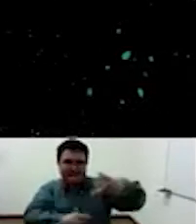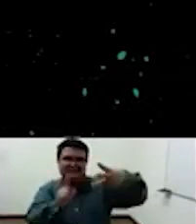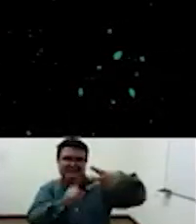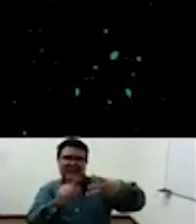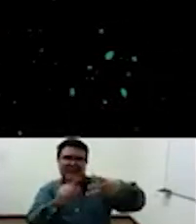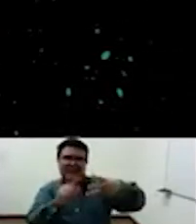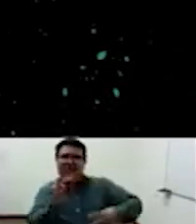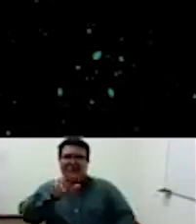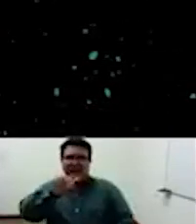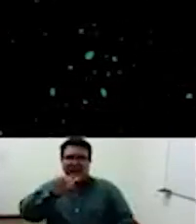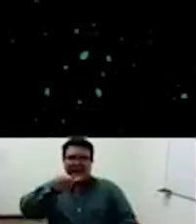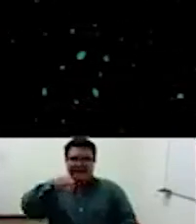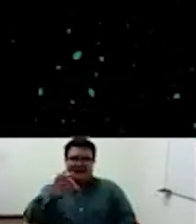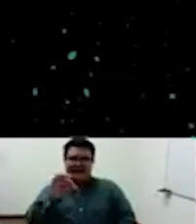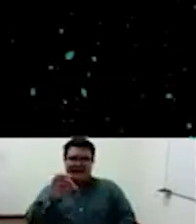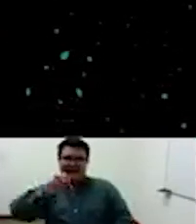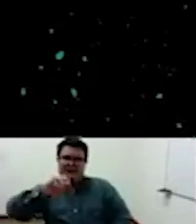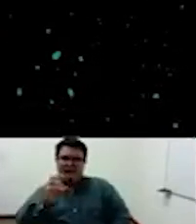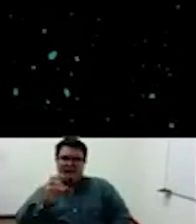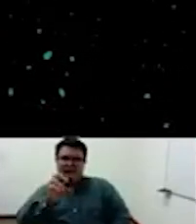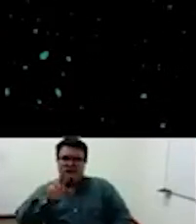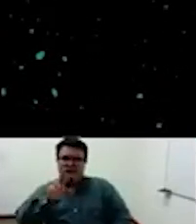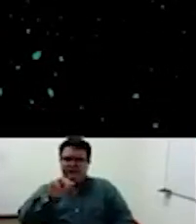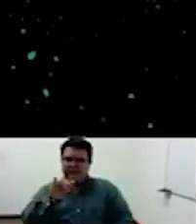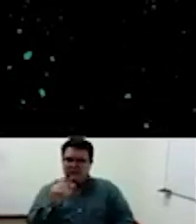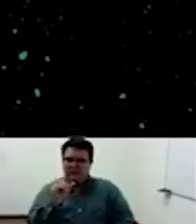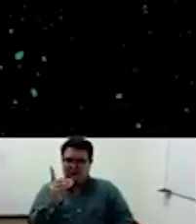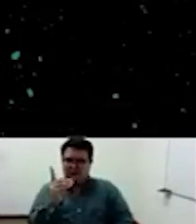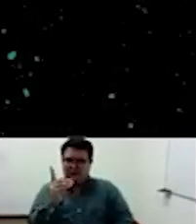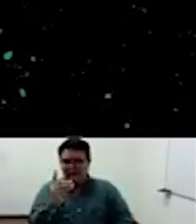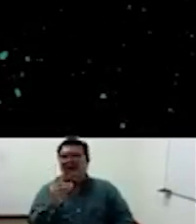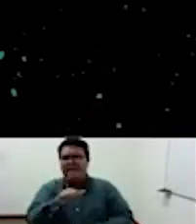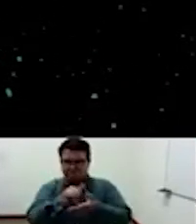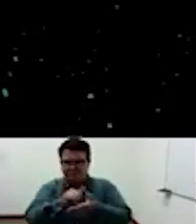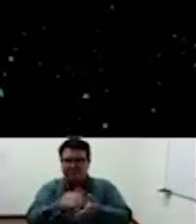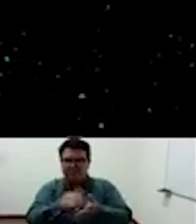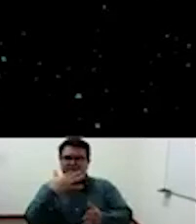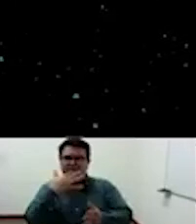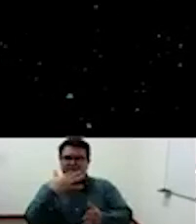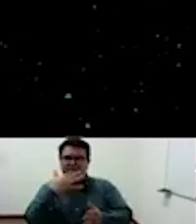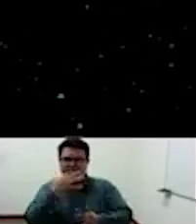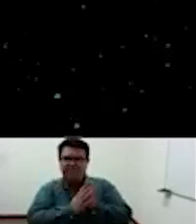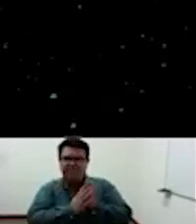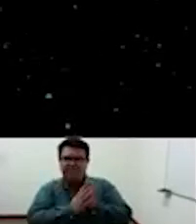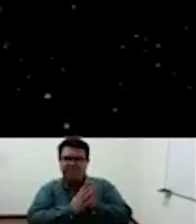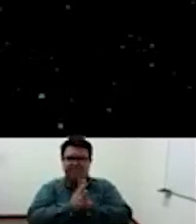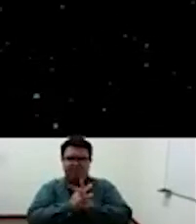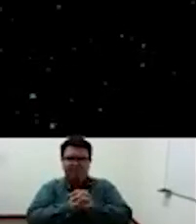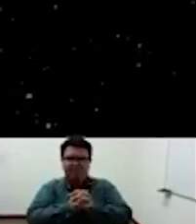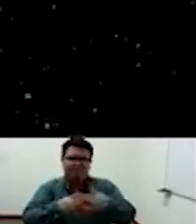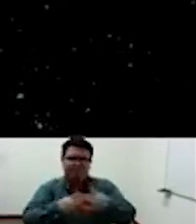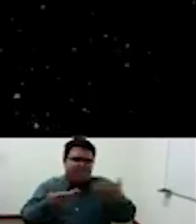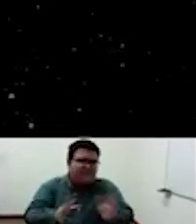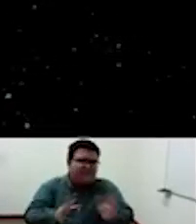denomina la la transmodernidad que ya lo mira más también en en bueno en el siglo 20